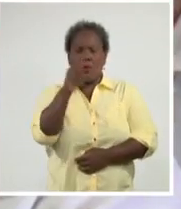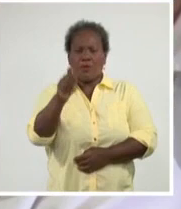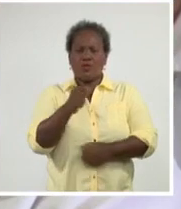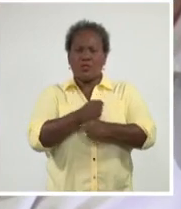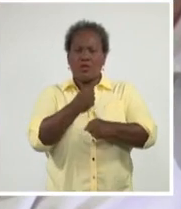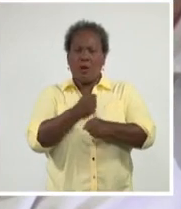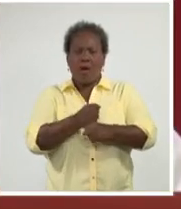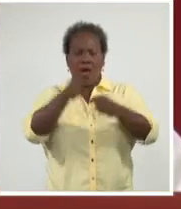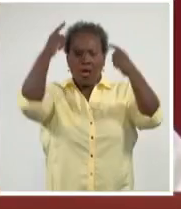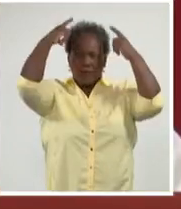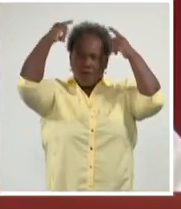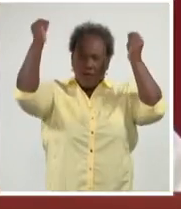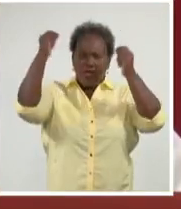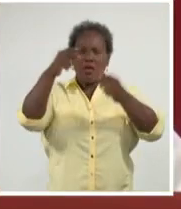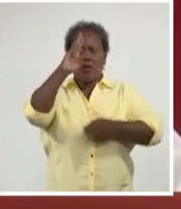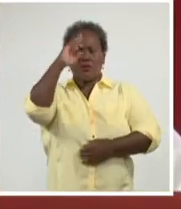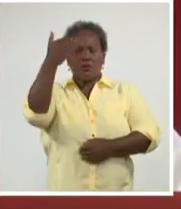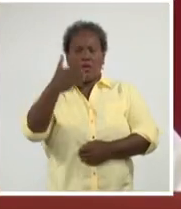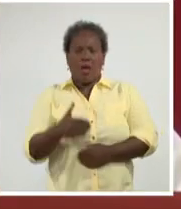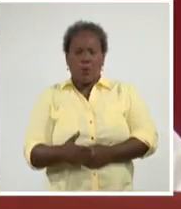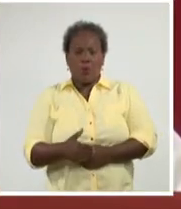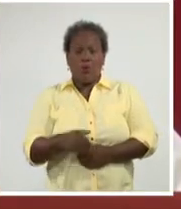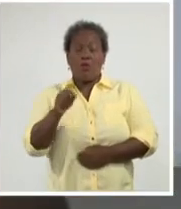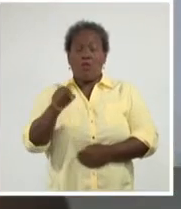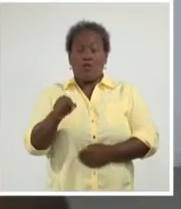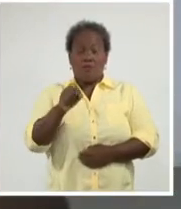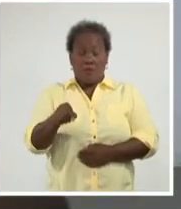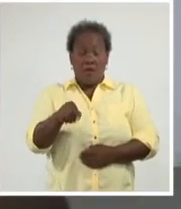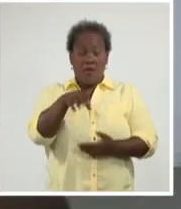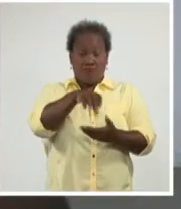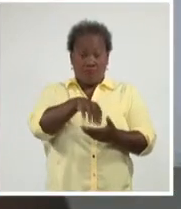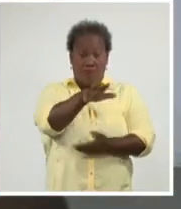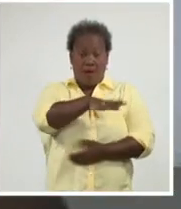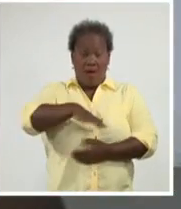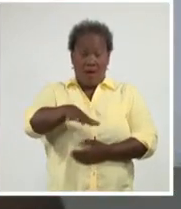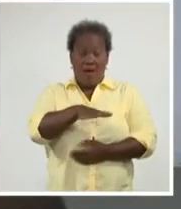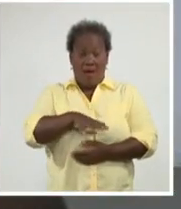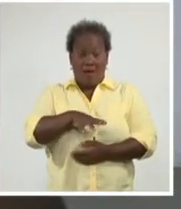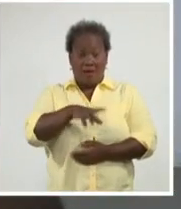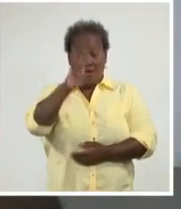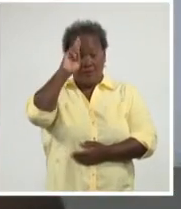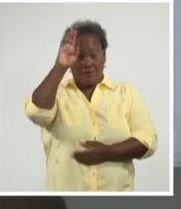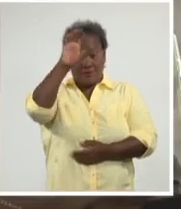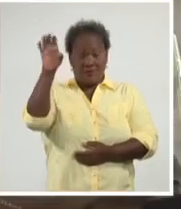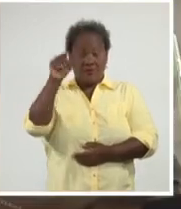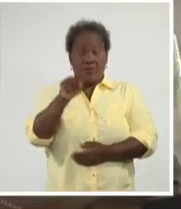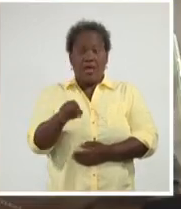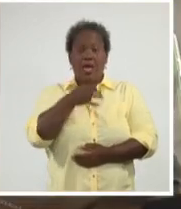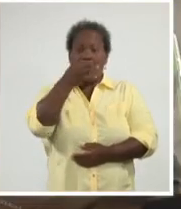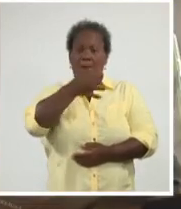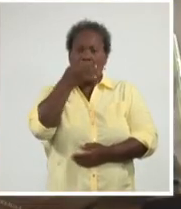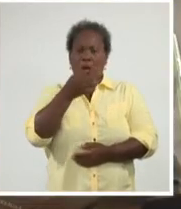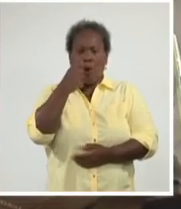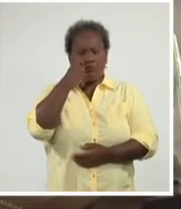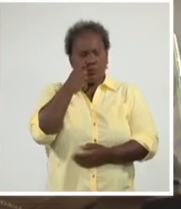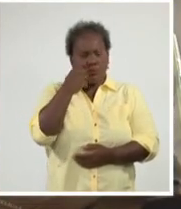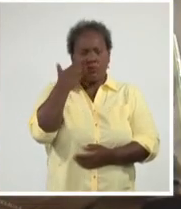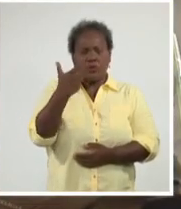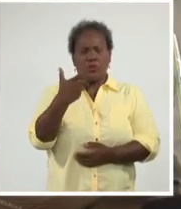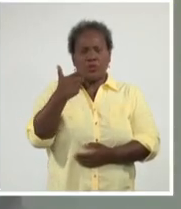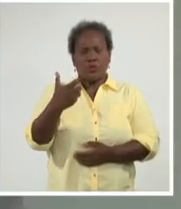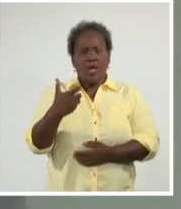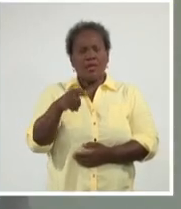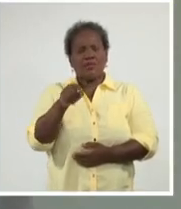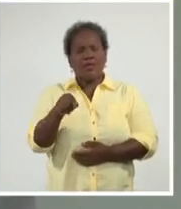enfermería del área de salud al CID Espino de la ciudad cabecera. Chacman Guau explicó a los galenos la importancia de estas